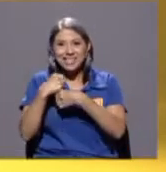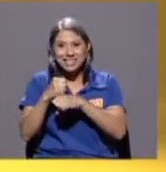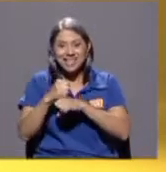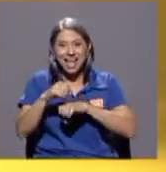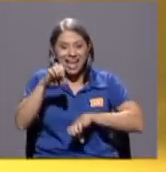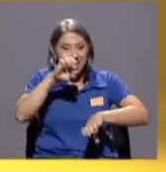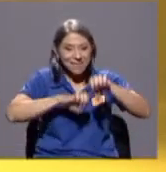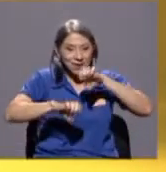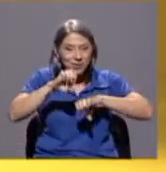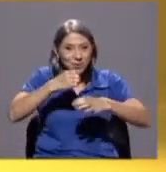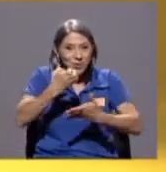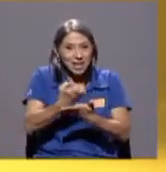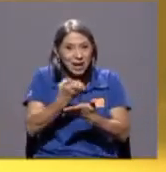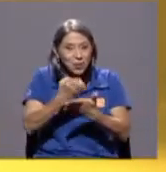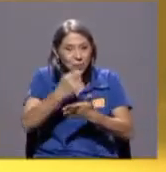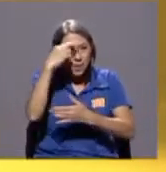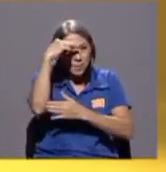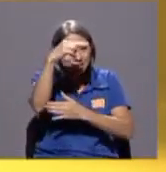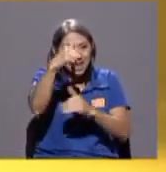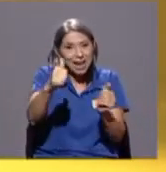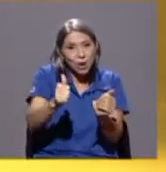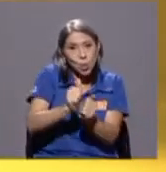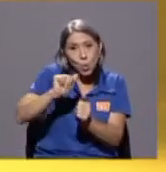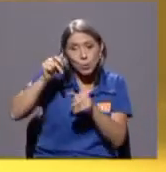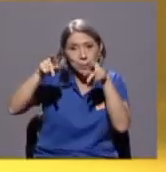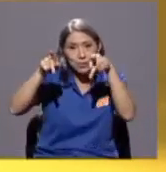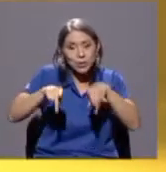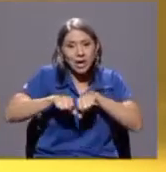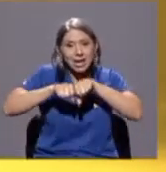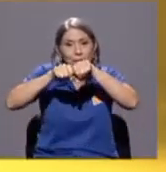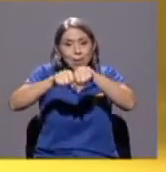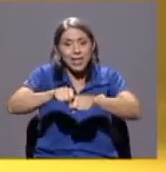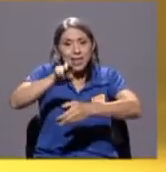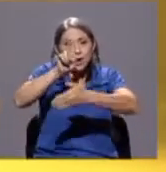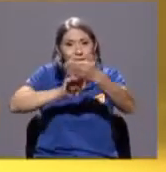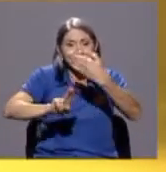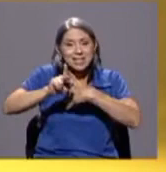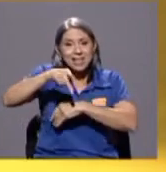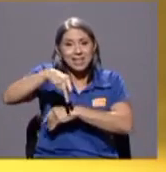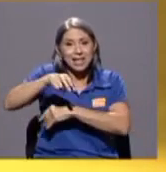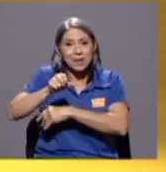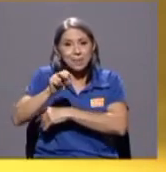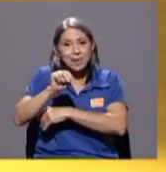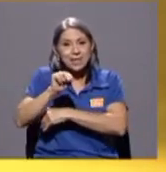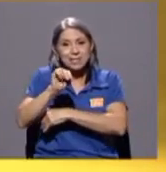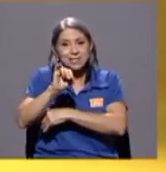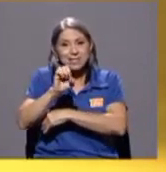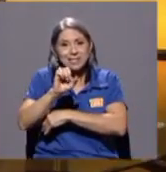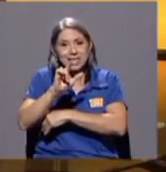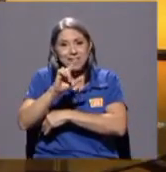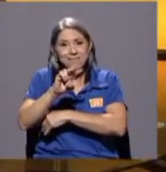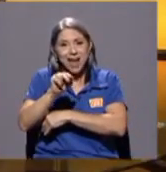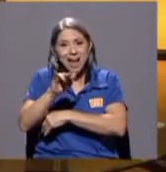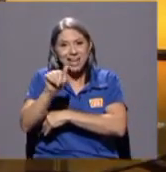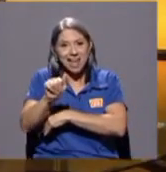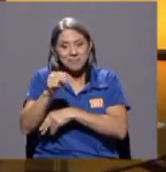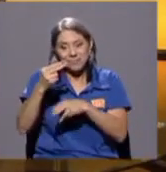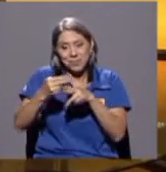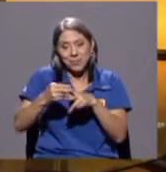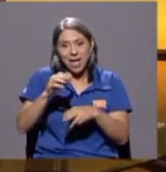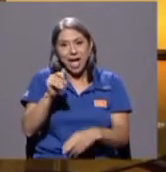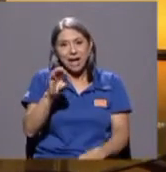mexicana con otro graduado de la Universidad de Pensilvania Abel Beltrán del Río y